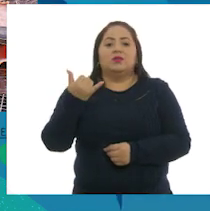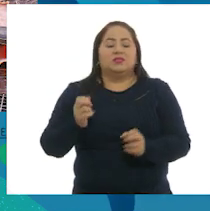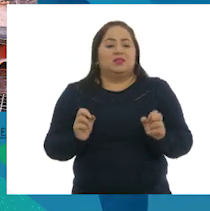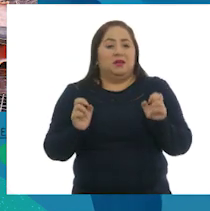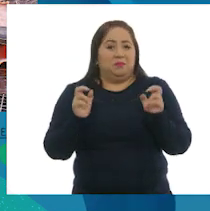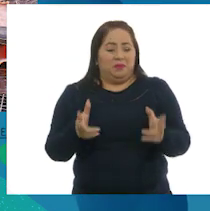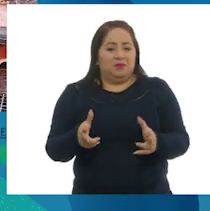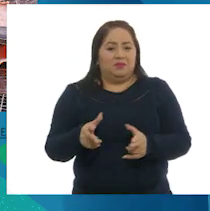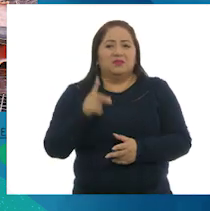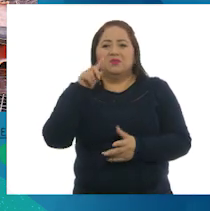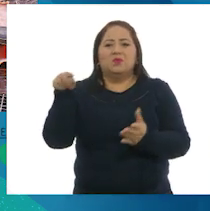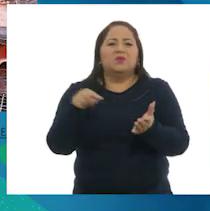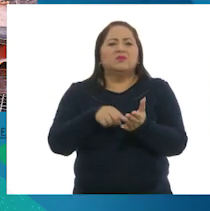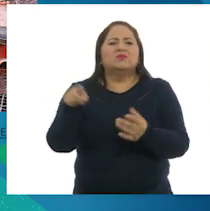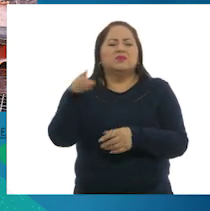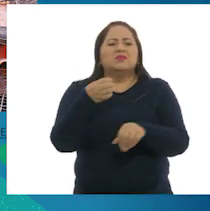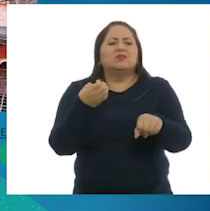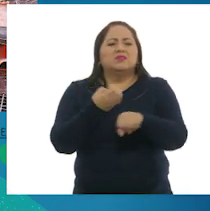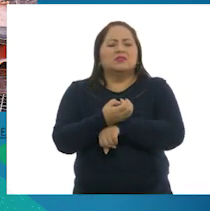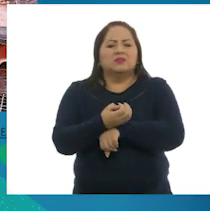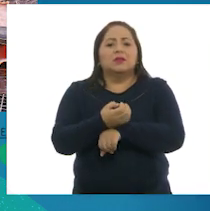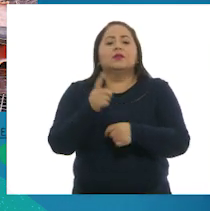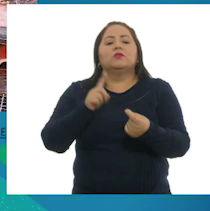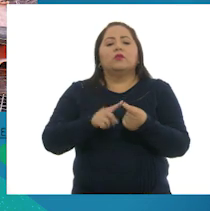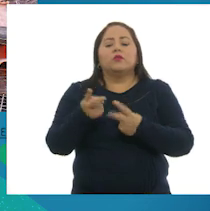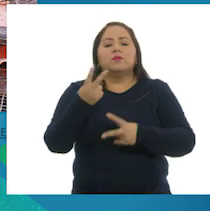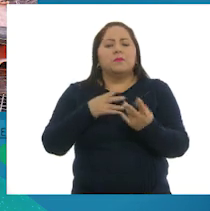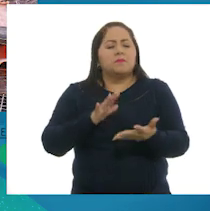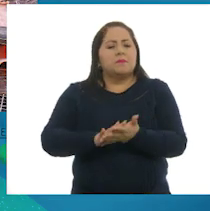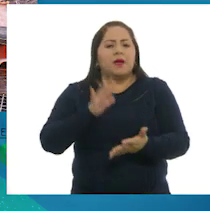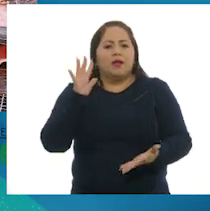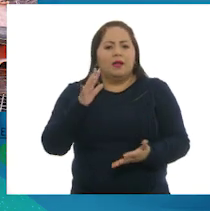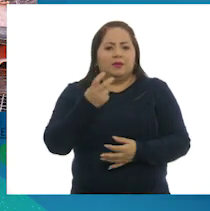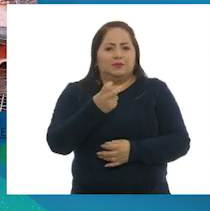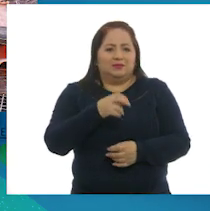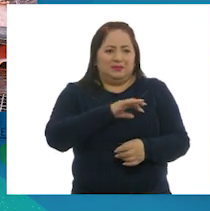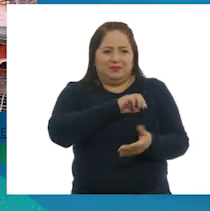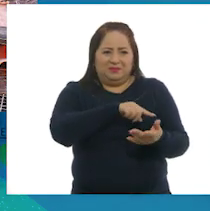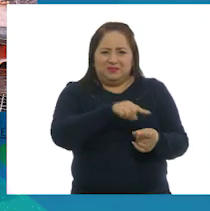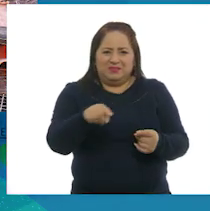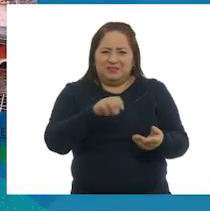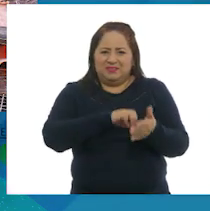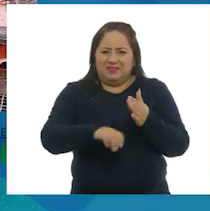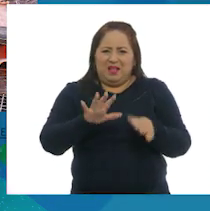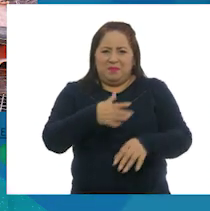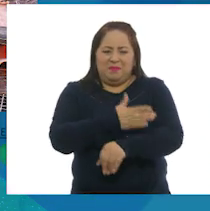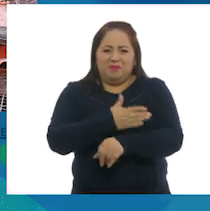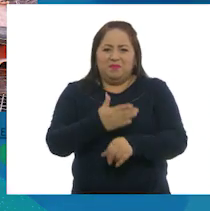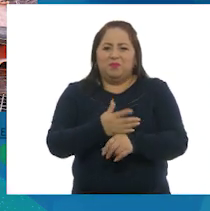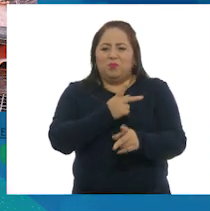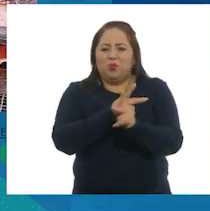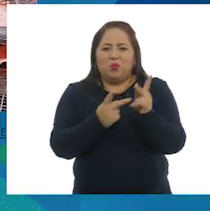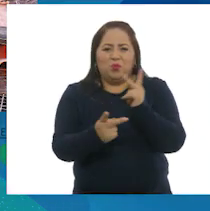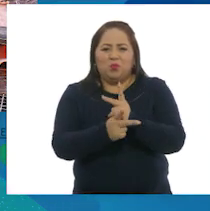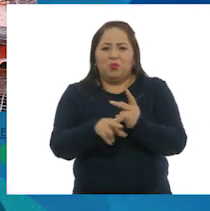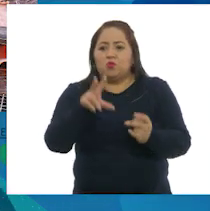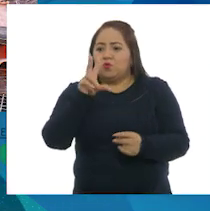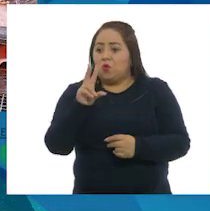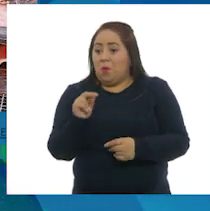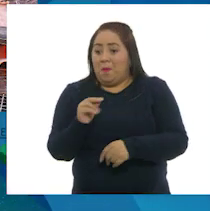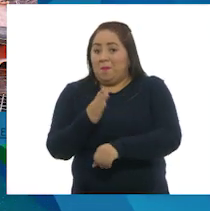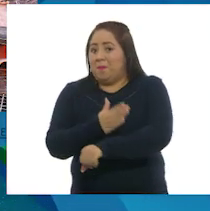Chiapas son las entidades en las que se obtiene la mayoría de estas especies. Con respecto a los productos no